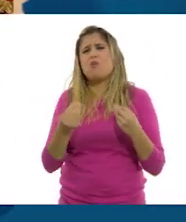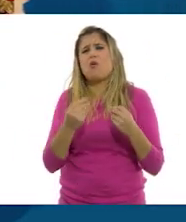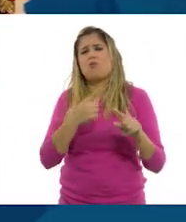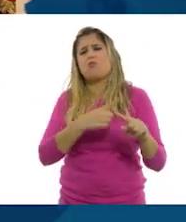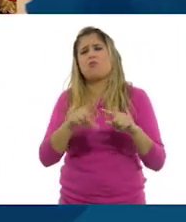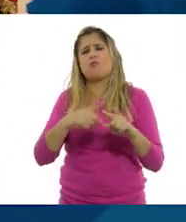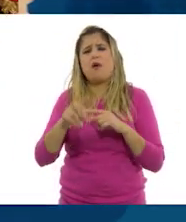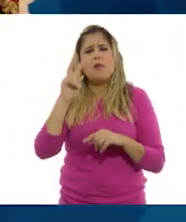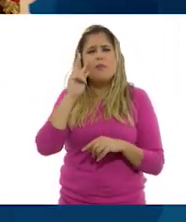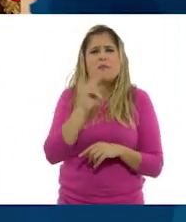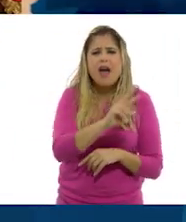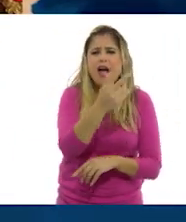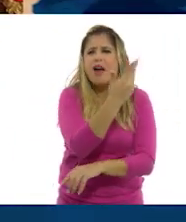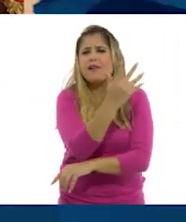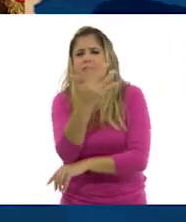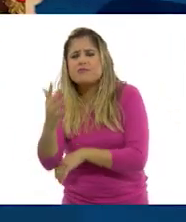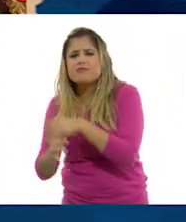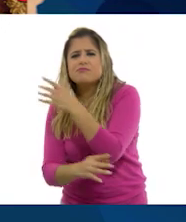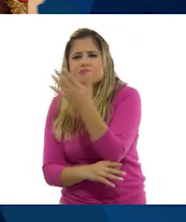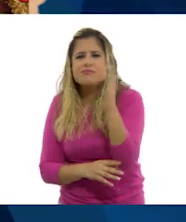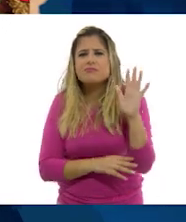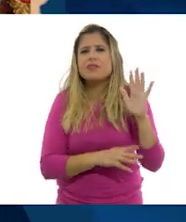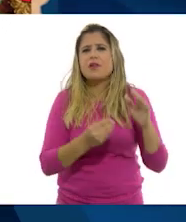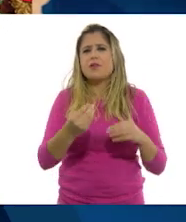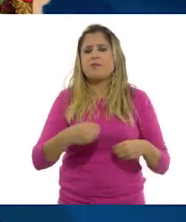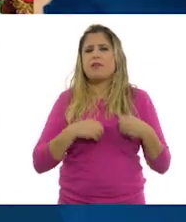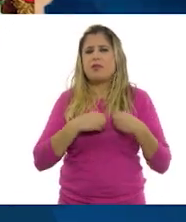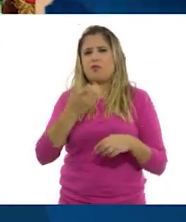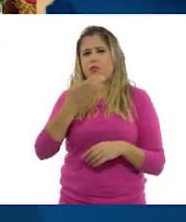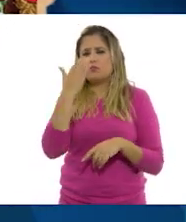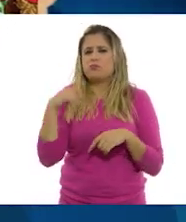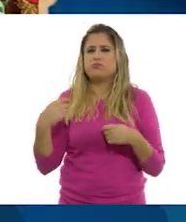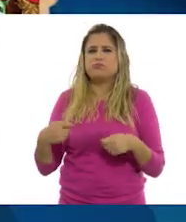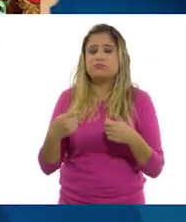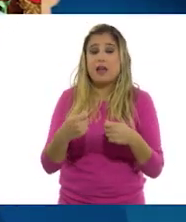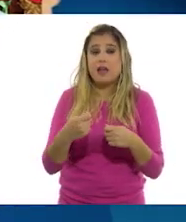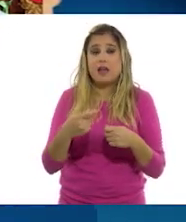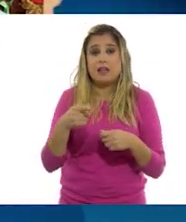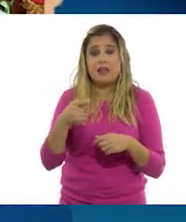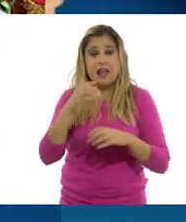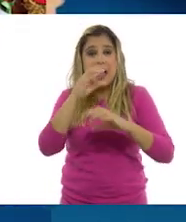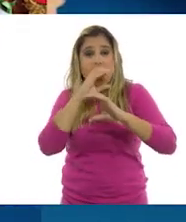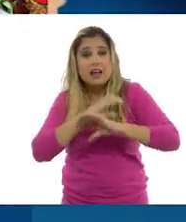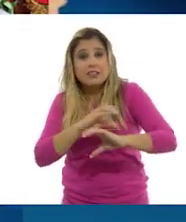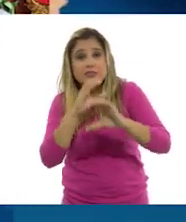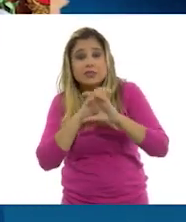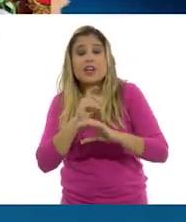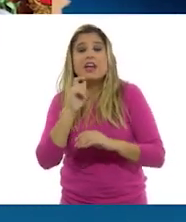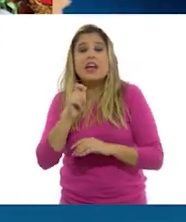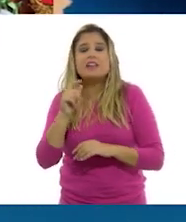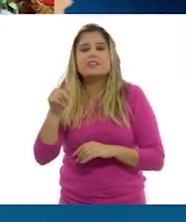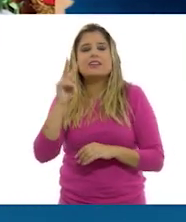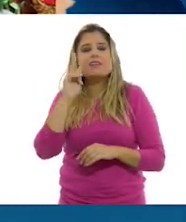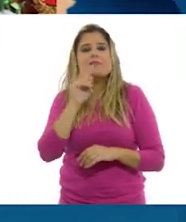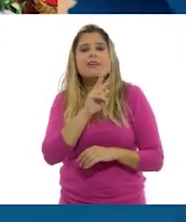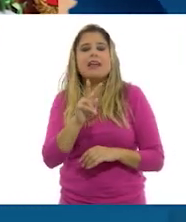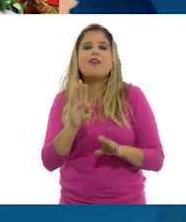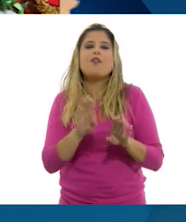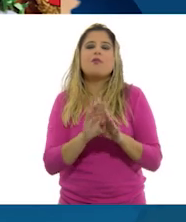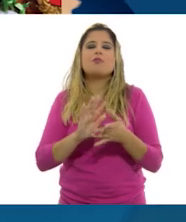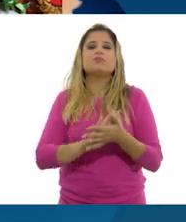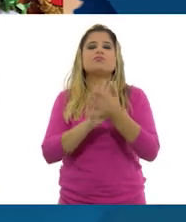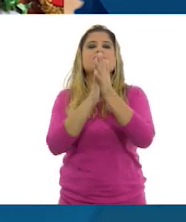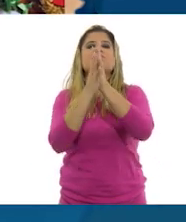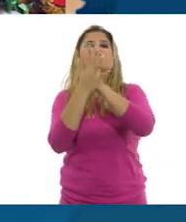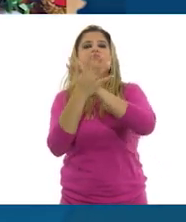paisaje, la naturaleza y de la vida cotidiana, pues las canciones son sus mapas que representan las